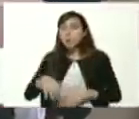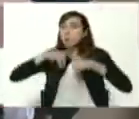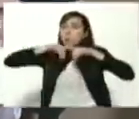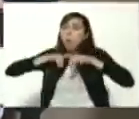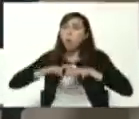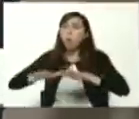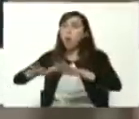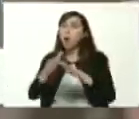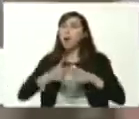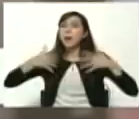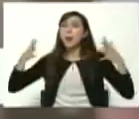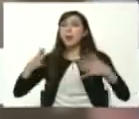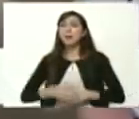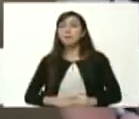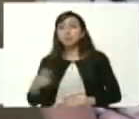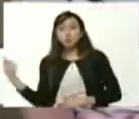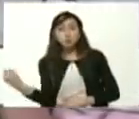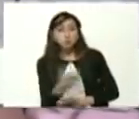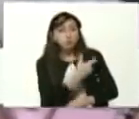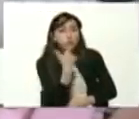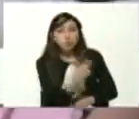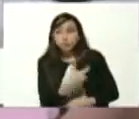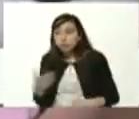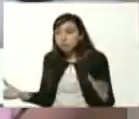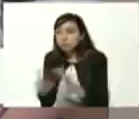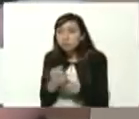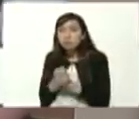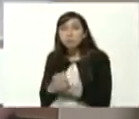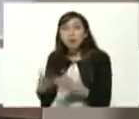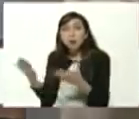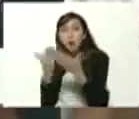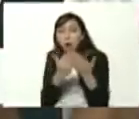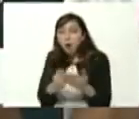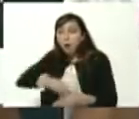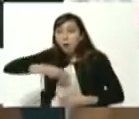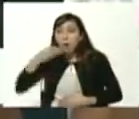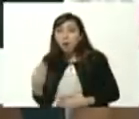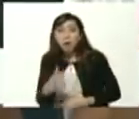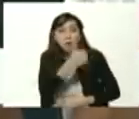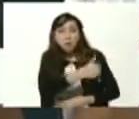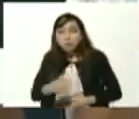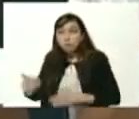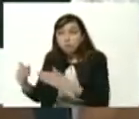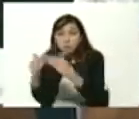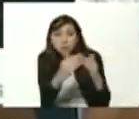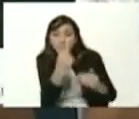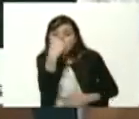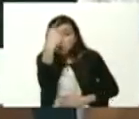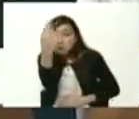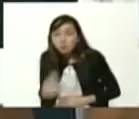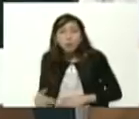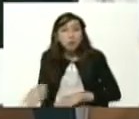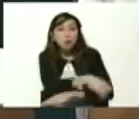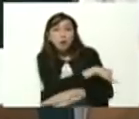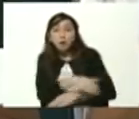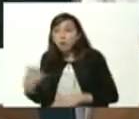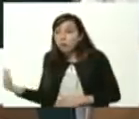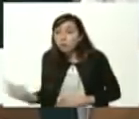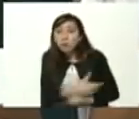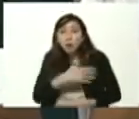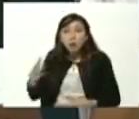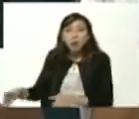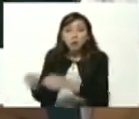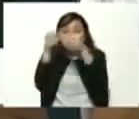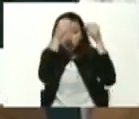presidente buscando a cada uno de nuestros compañeros estudiantes buscándolos casa a casa calle a calle para así poder garantizar